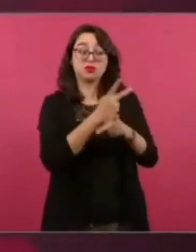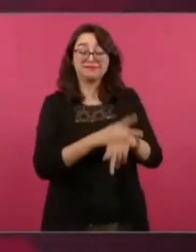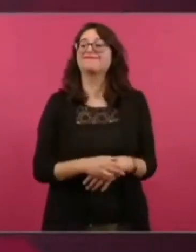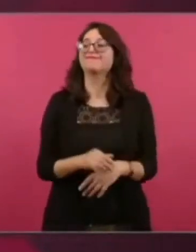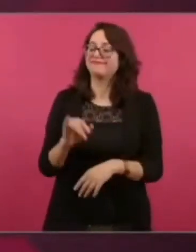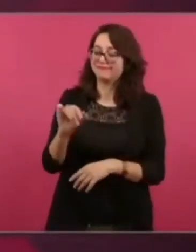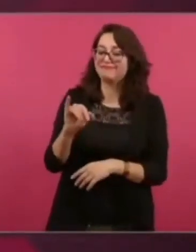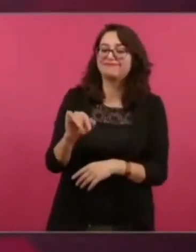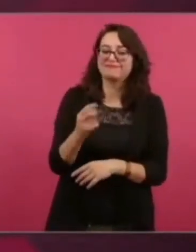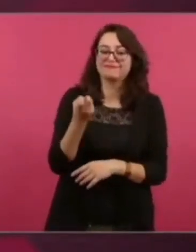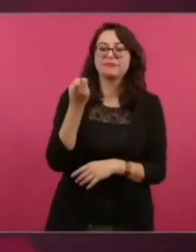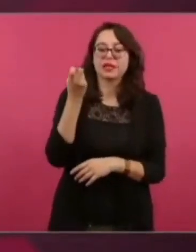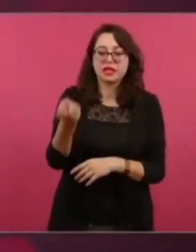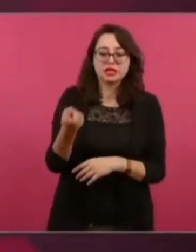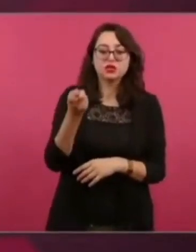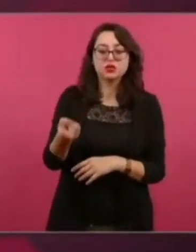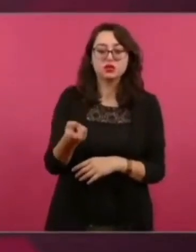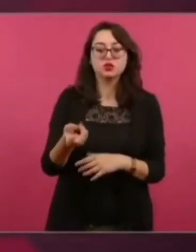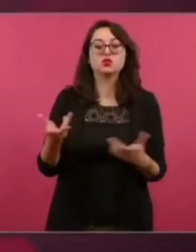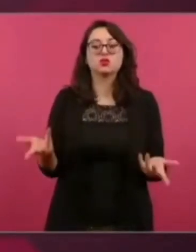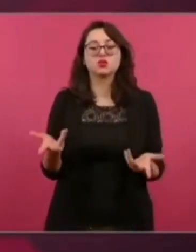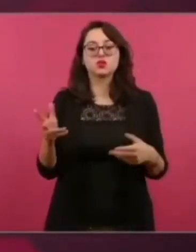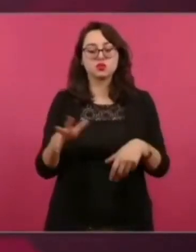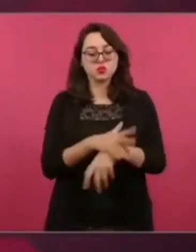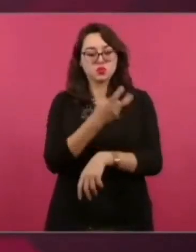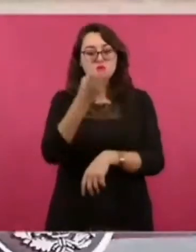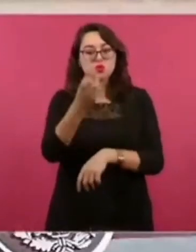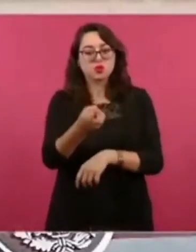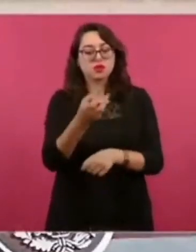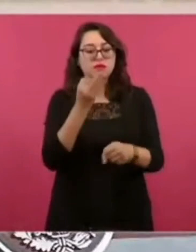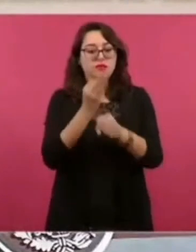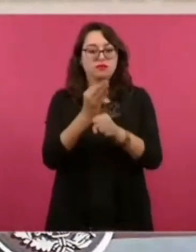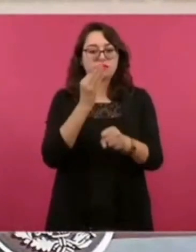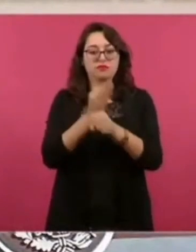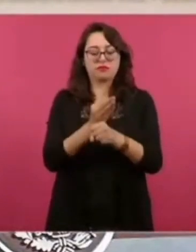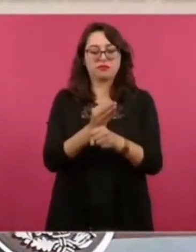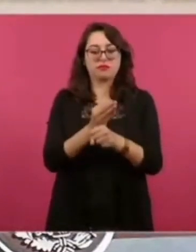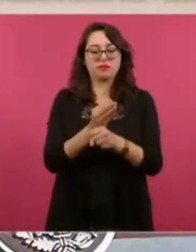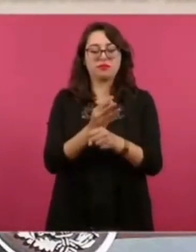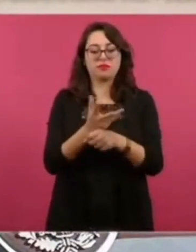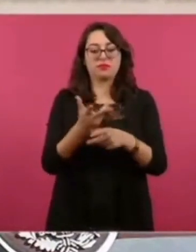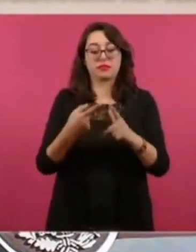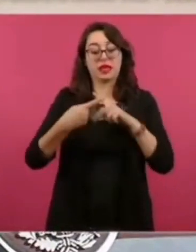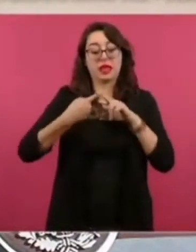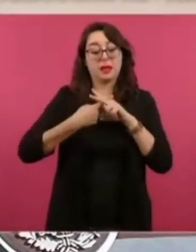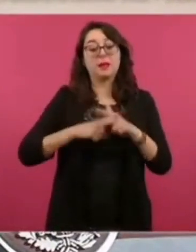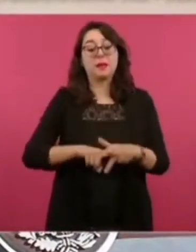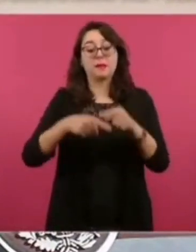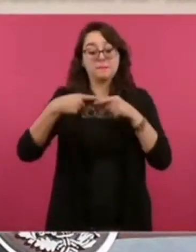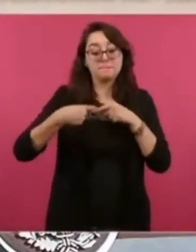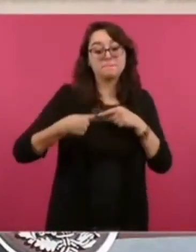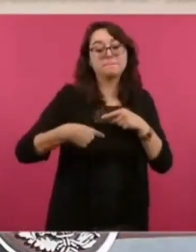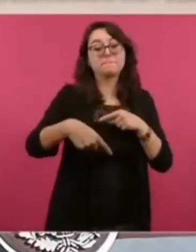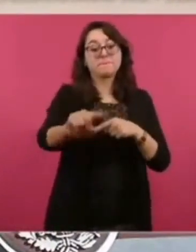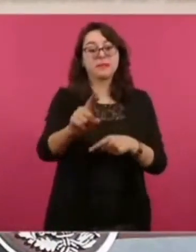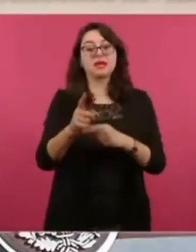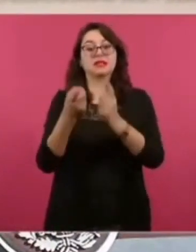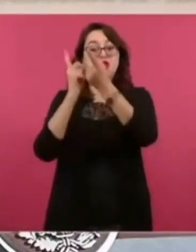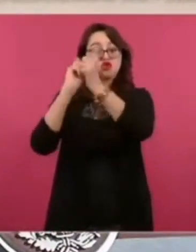Entonces, como ahora viene el inicio del playoff, pues se están